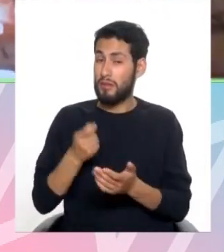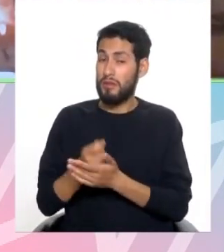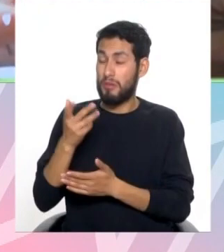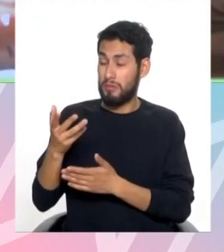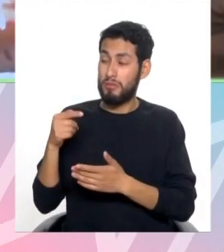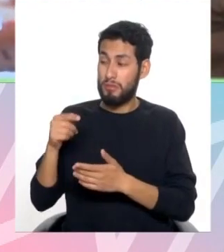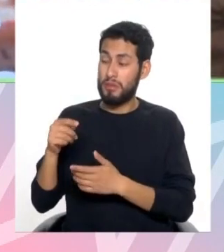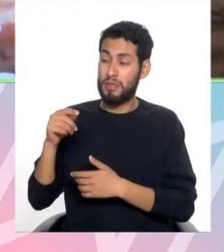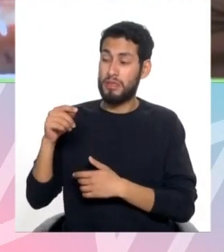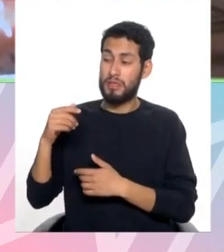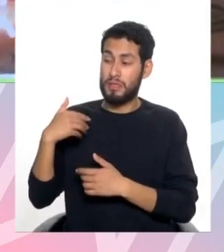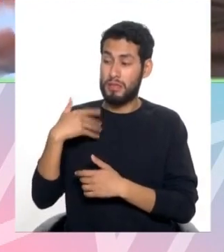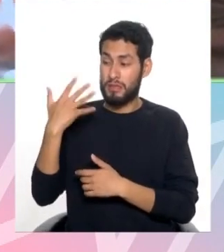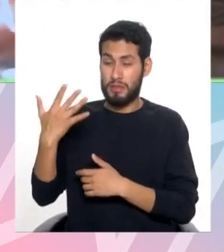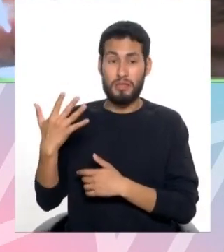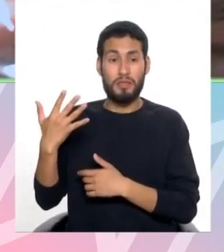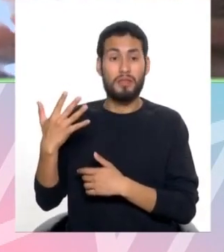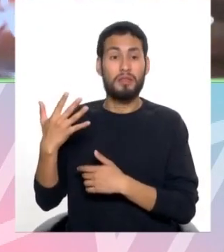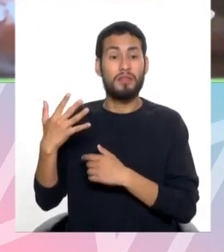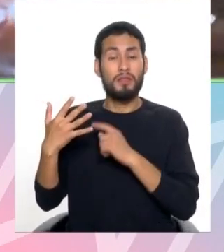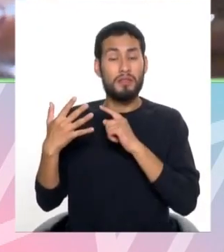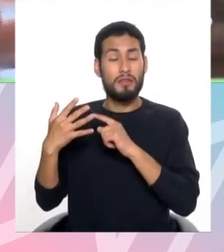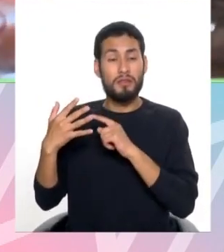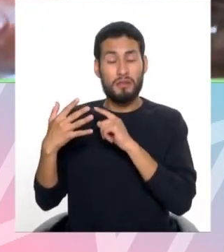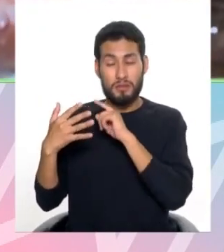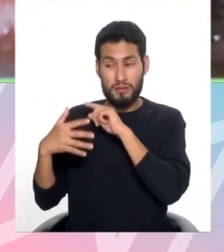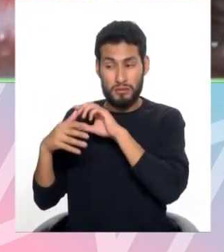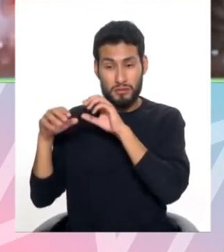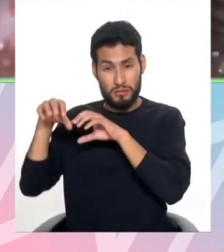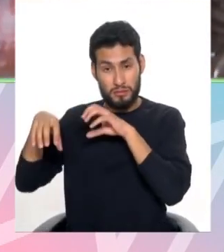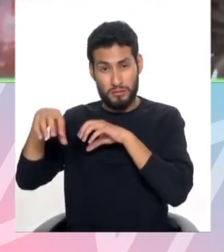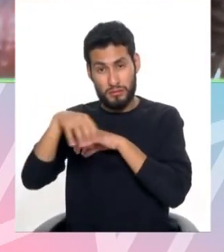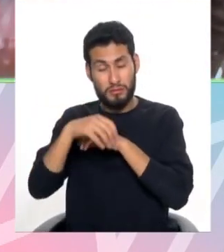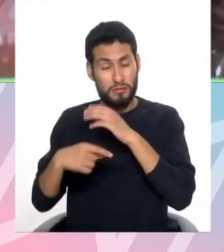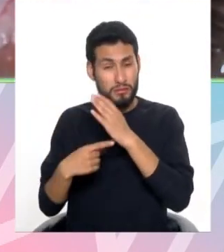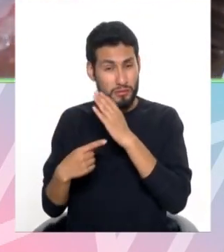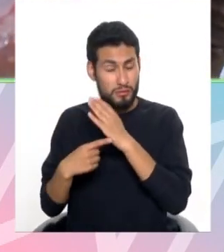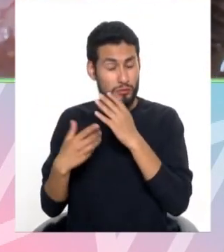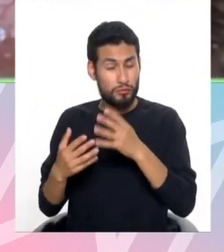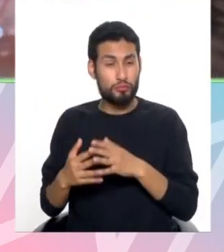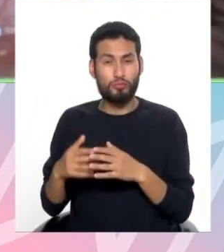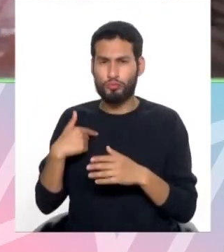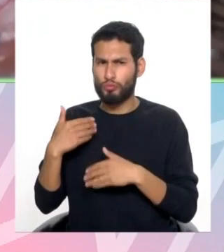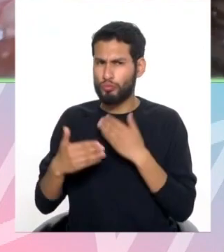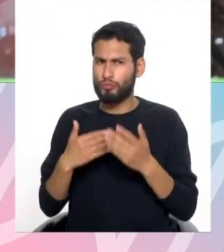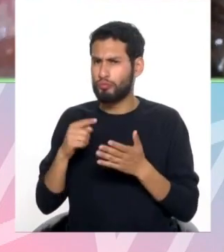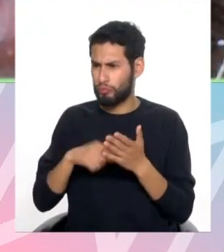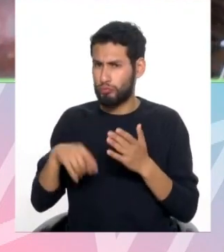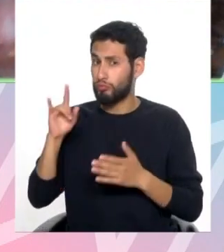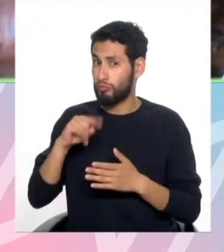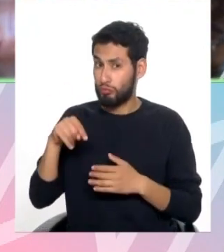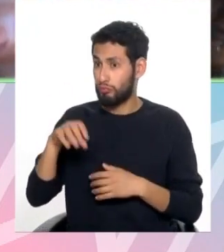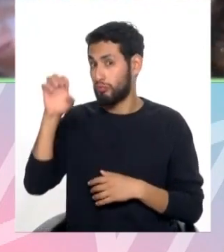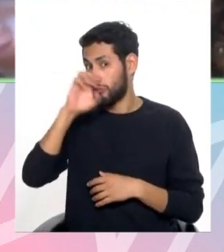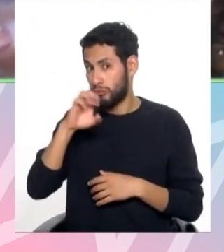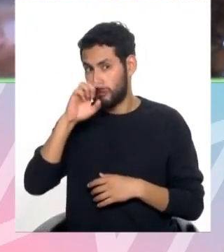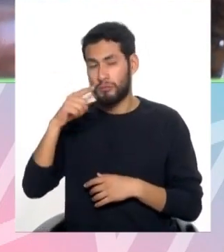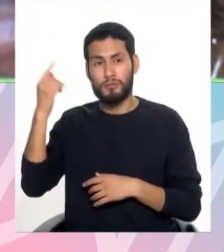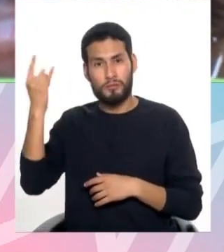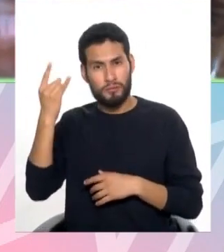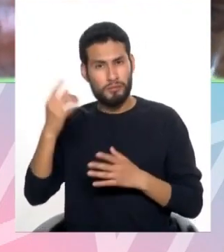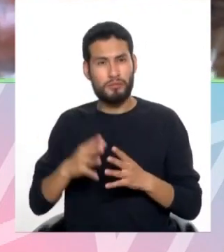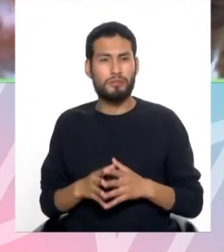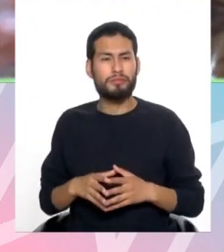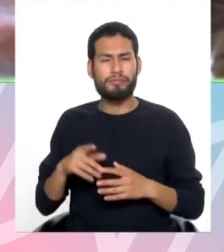5 facomulsificadores de alta tecnología. Son los últimos que igual se usan aquí, como en Europa, como en Estados Unidos. Tenemos